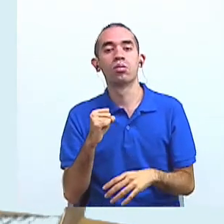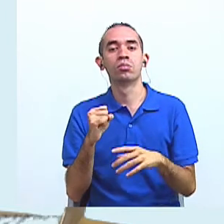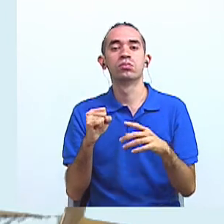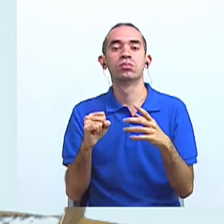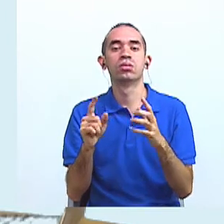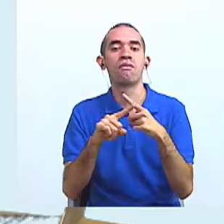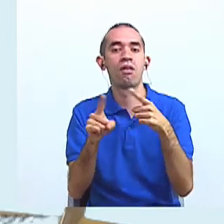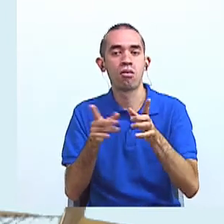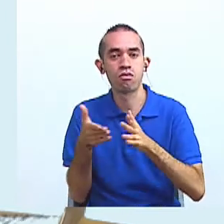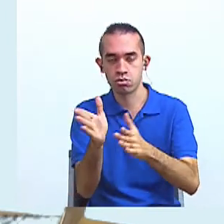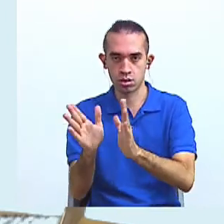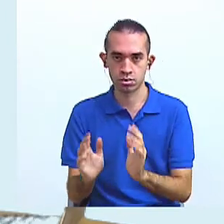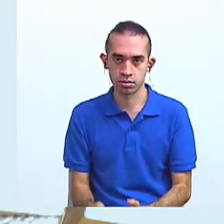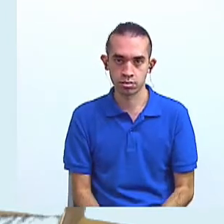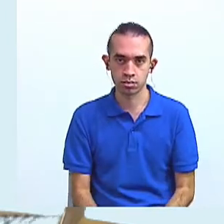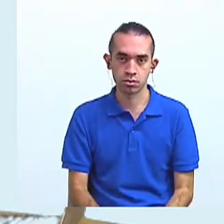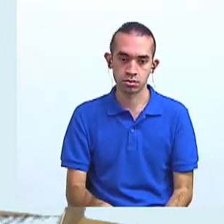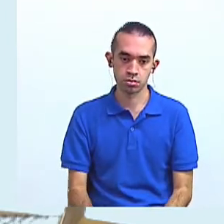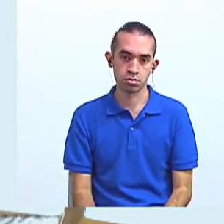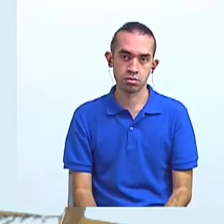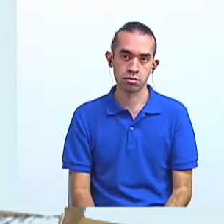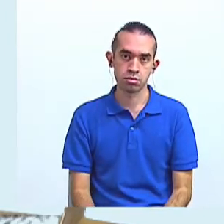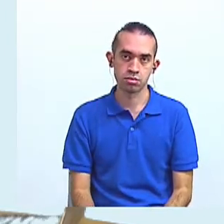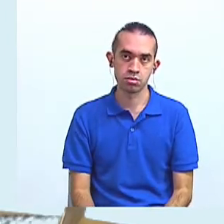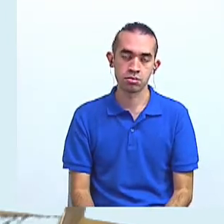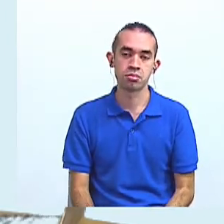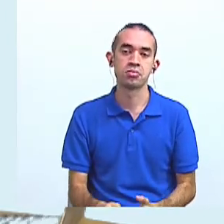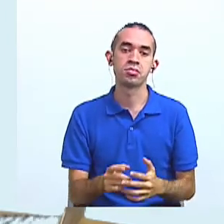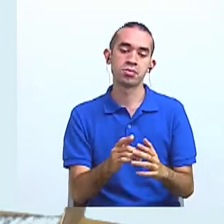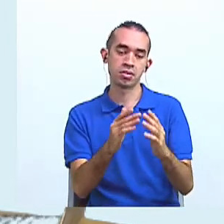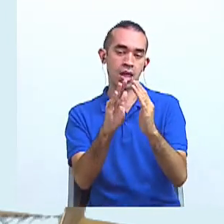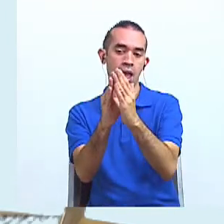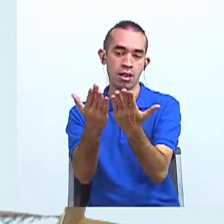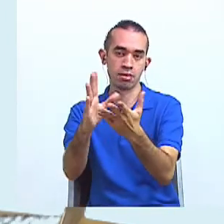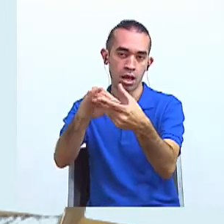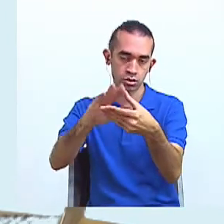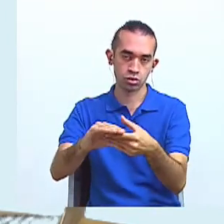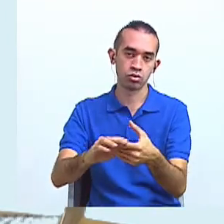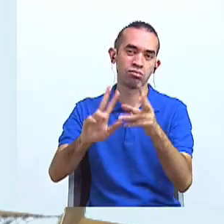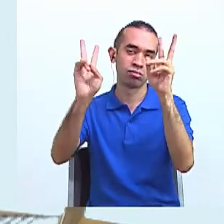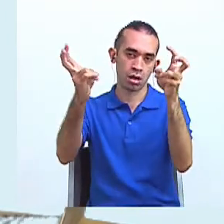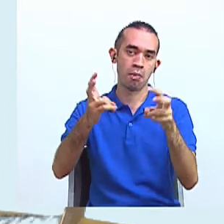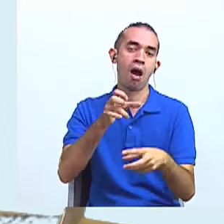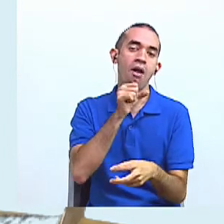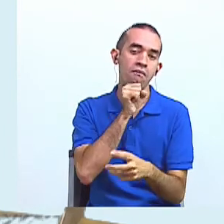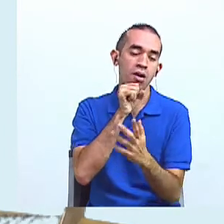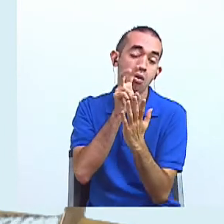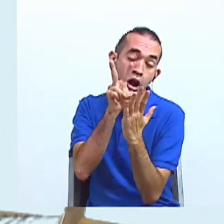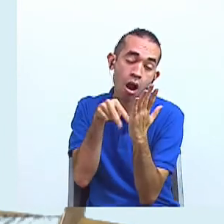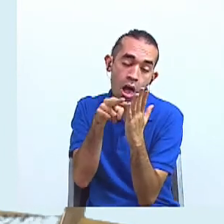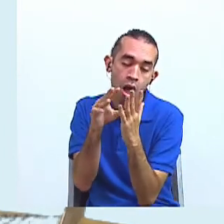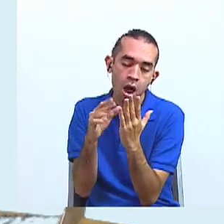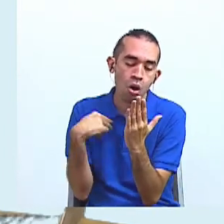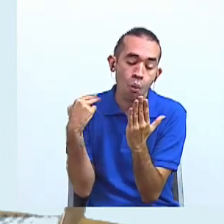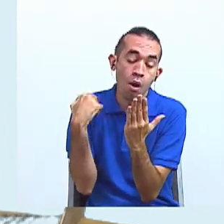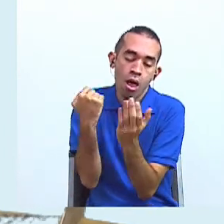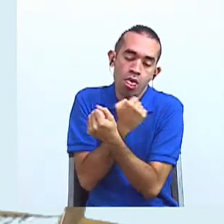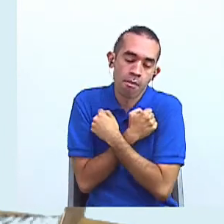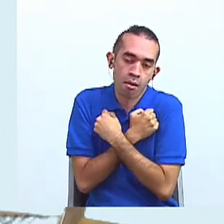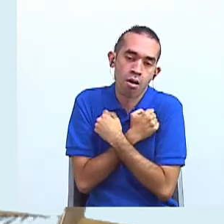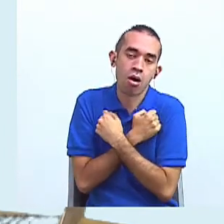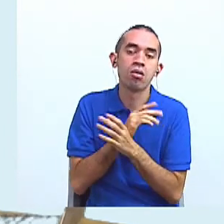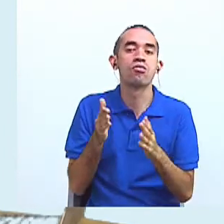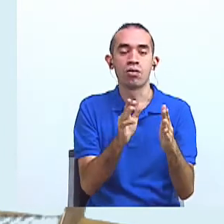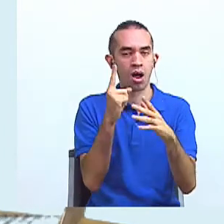Hoy trazaremos una ruta al texto Un viejo que leía novelas de amor. veamos cuál va a ser con la siguiente